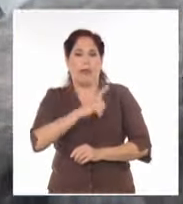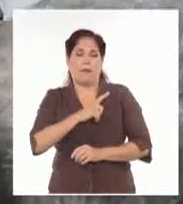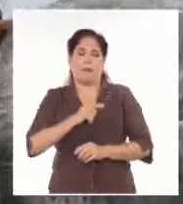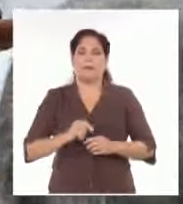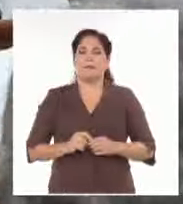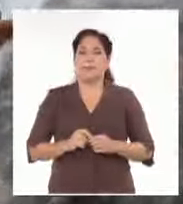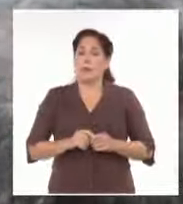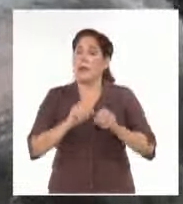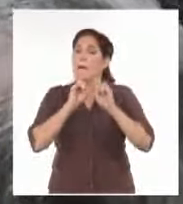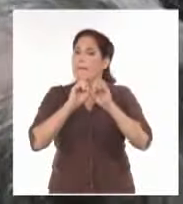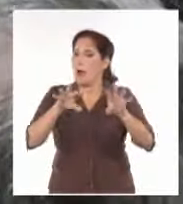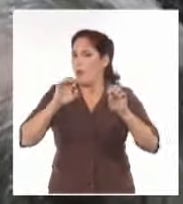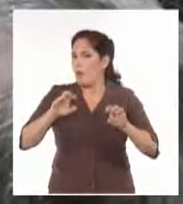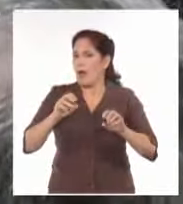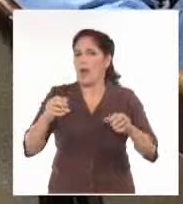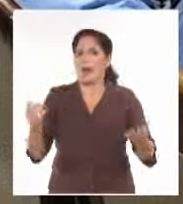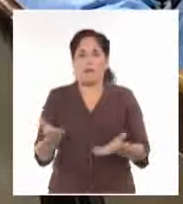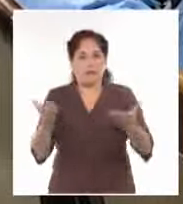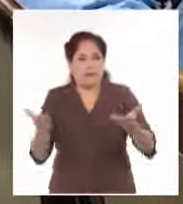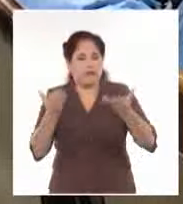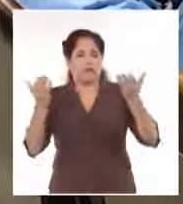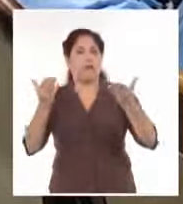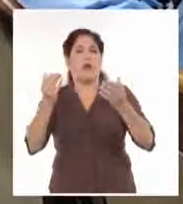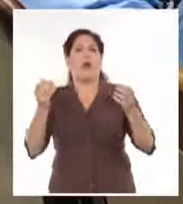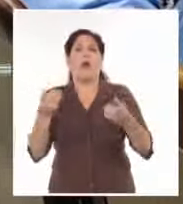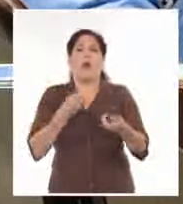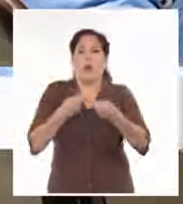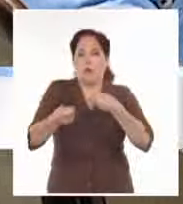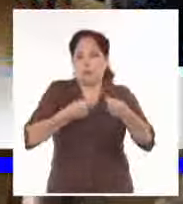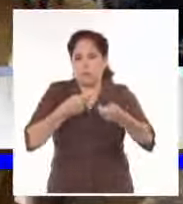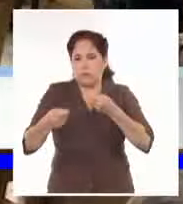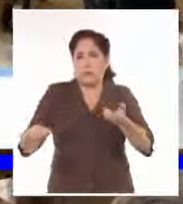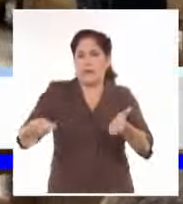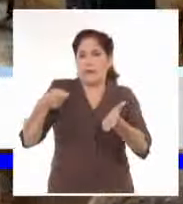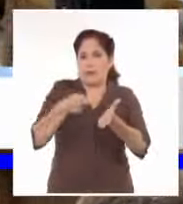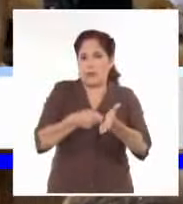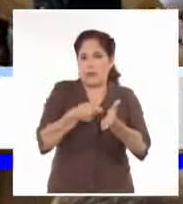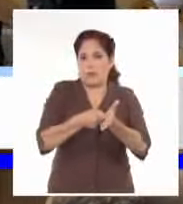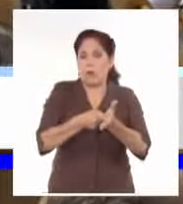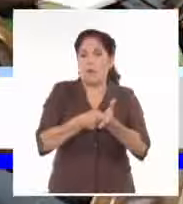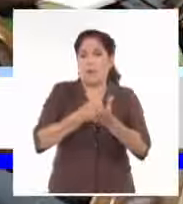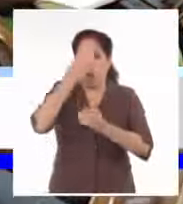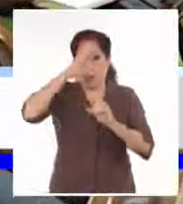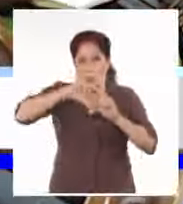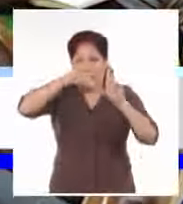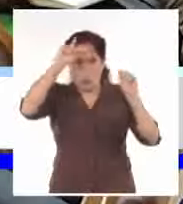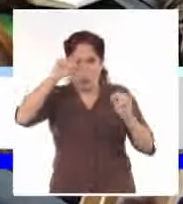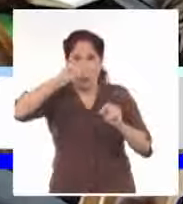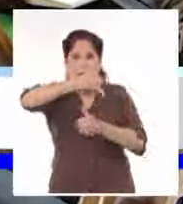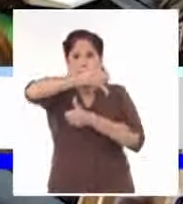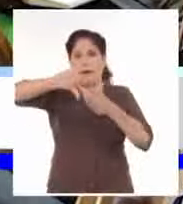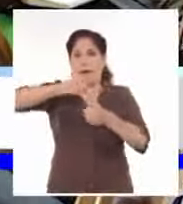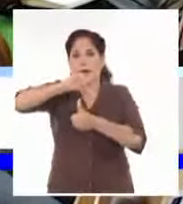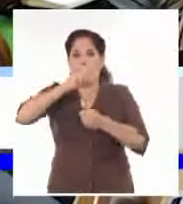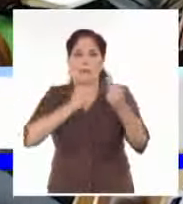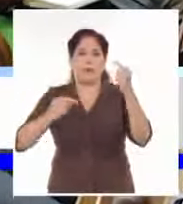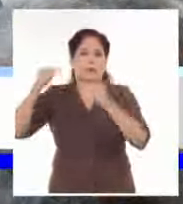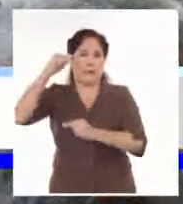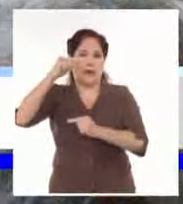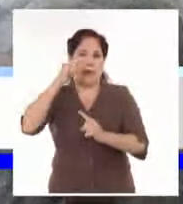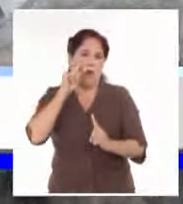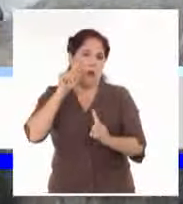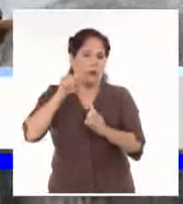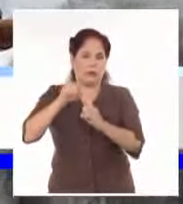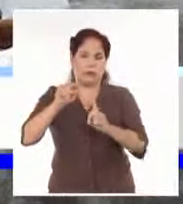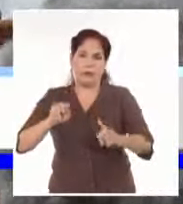Promover y fomentar los vínculos comerciales y de inversión entre las naciones del Gran Caribe es uno de los principales objetivos del evento.